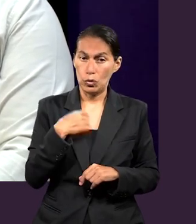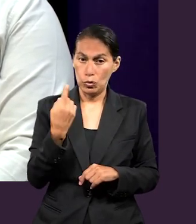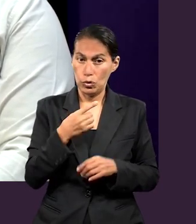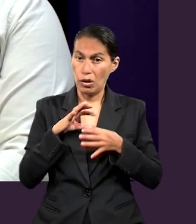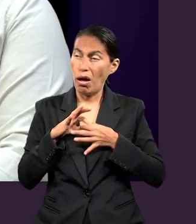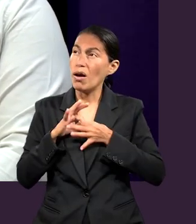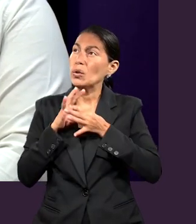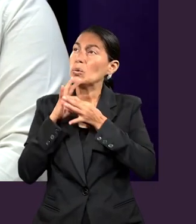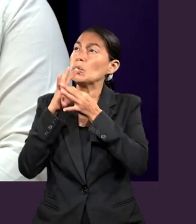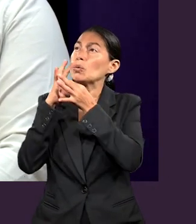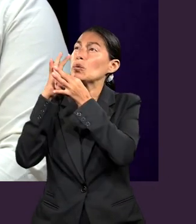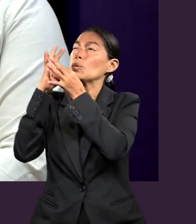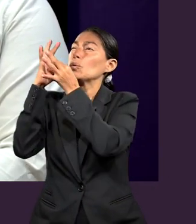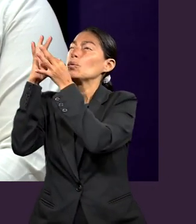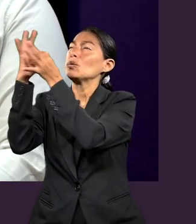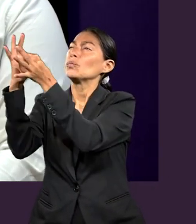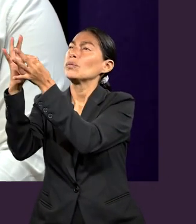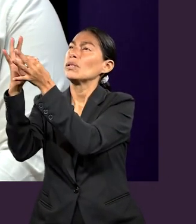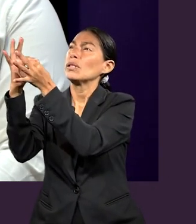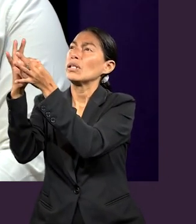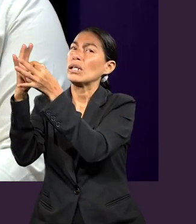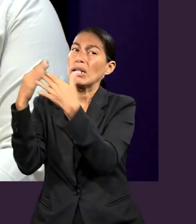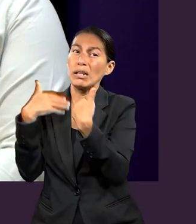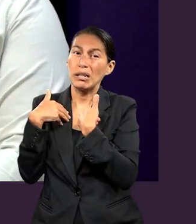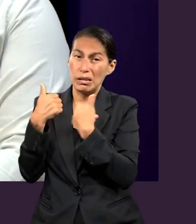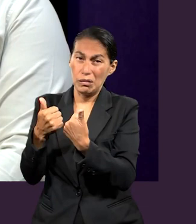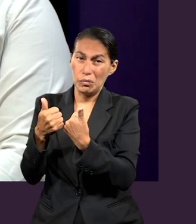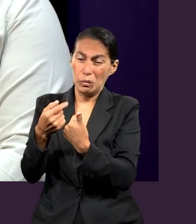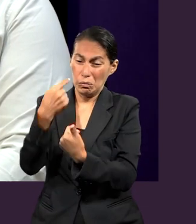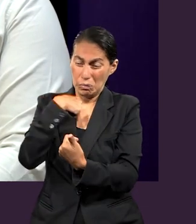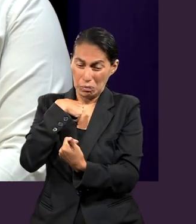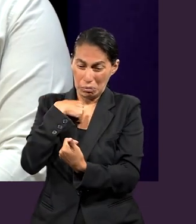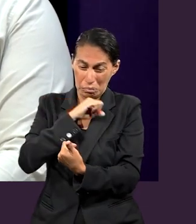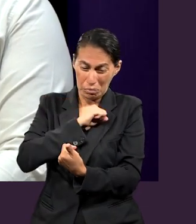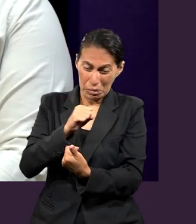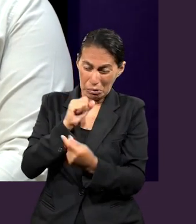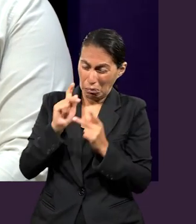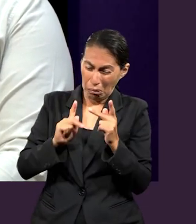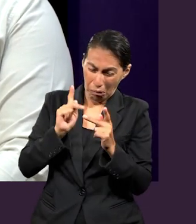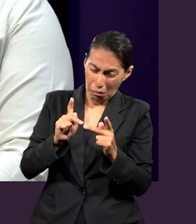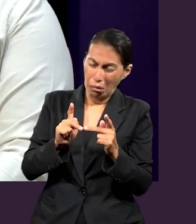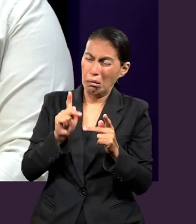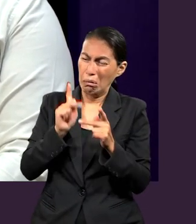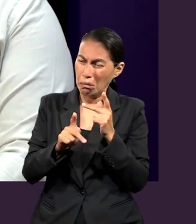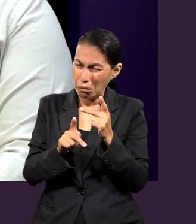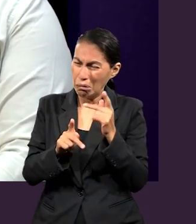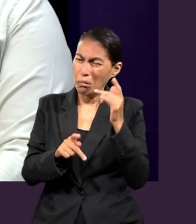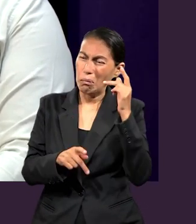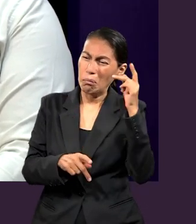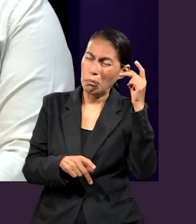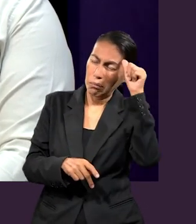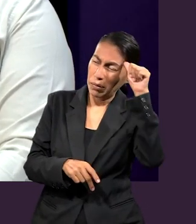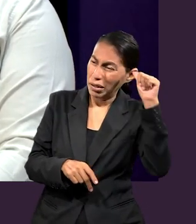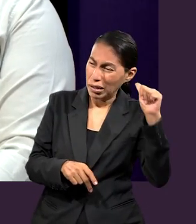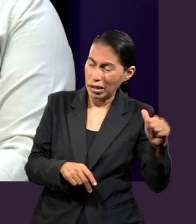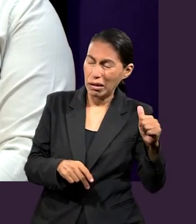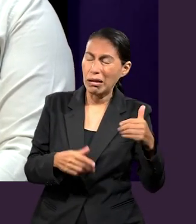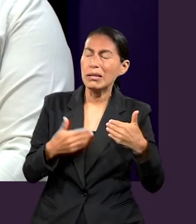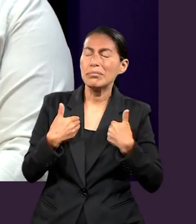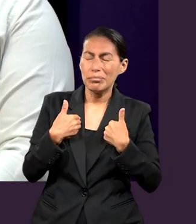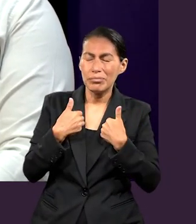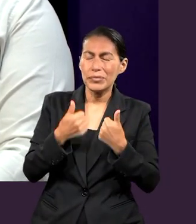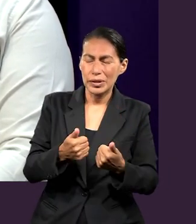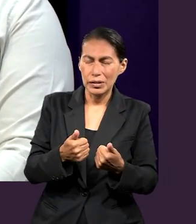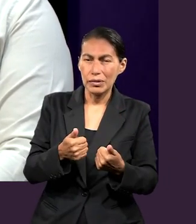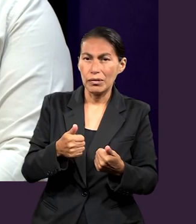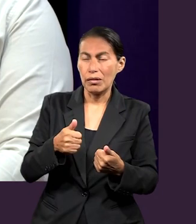mientras más cerca estemos de Dios, nos damos cuenta de las imperfecciones que podemos tener por nuestra naturaleza pecaminosa, pero